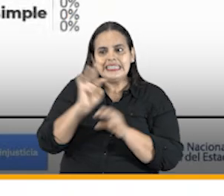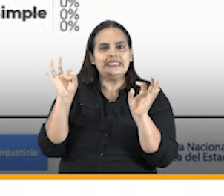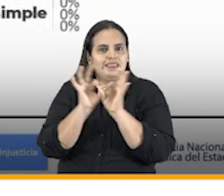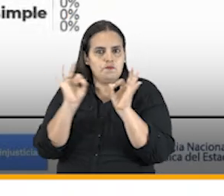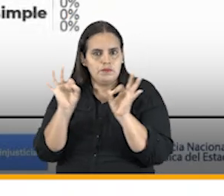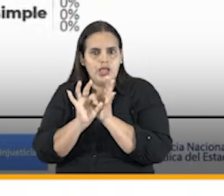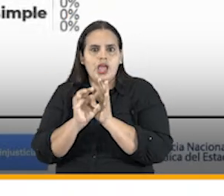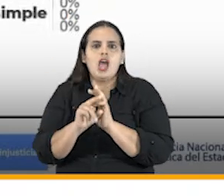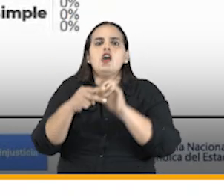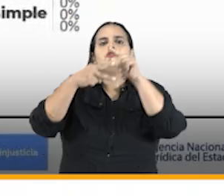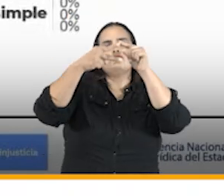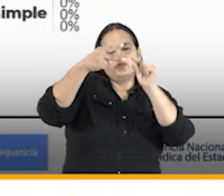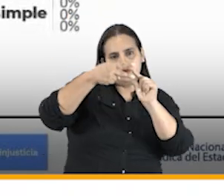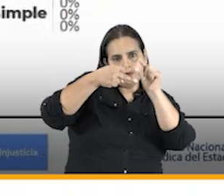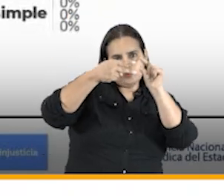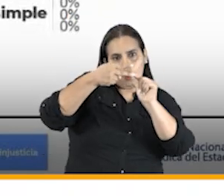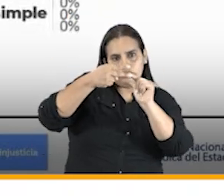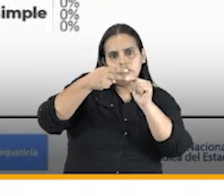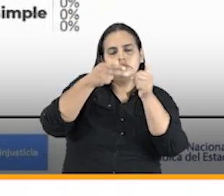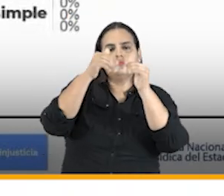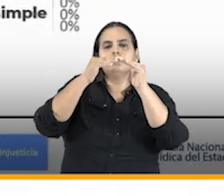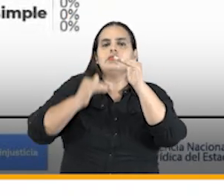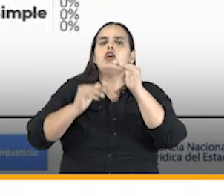debajo del 2%.